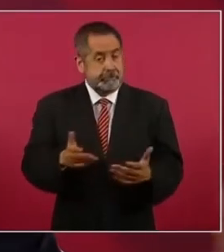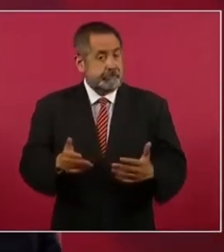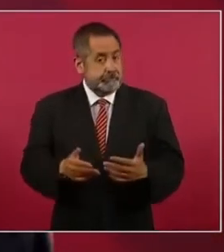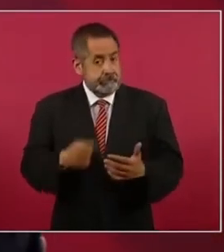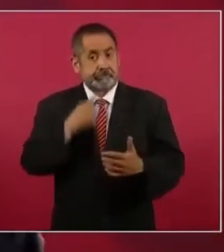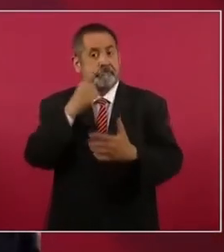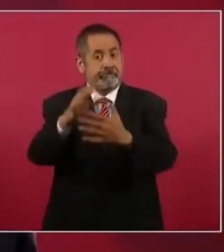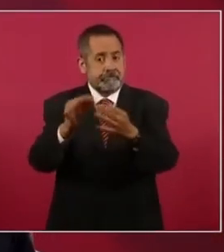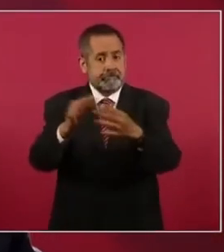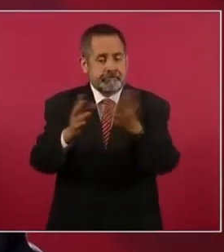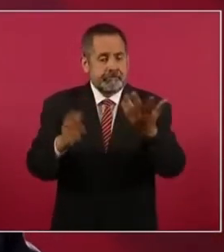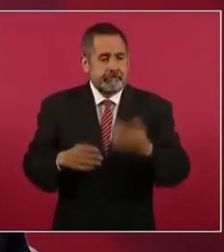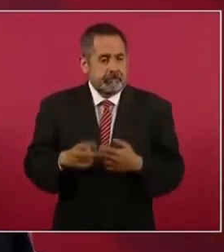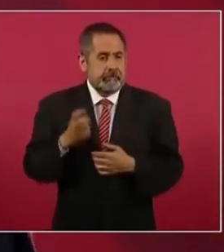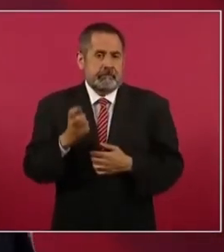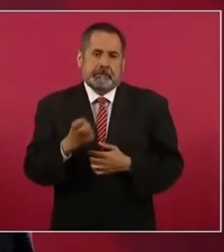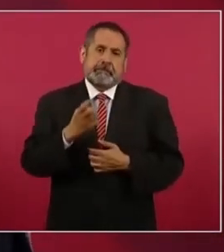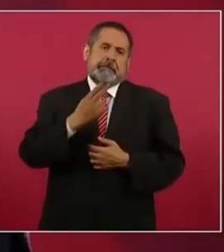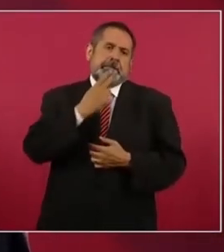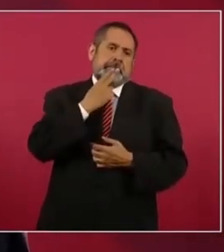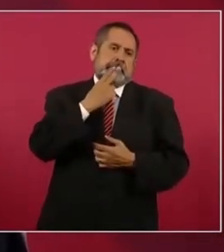claro que influyó